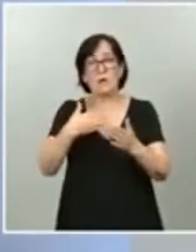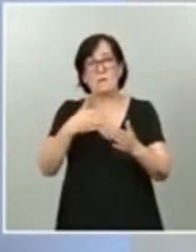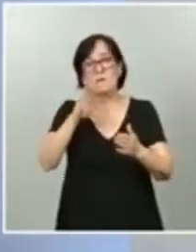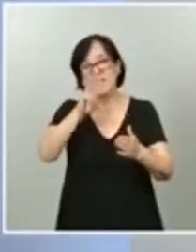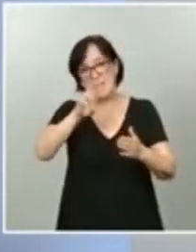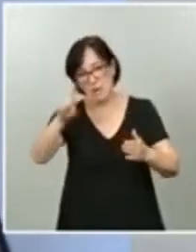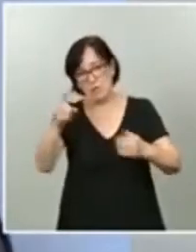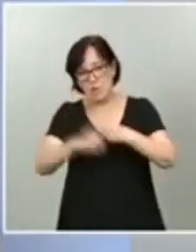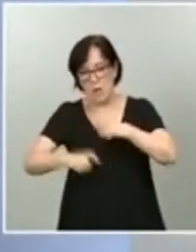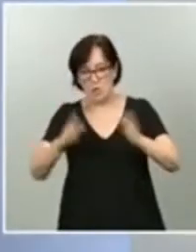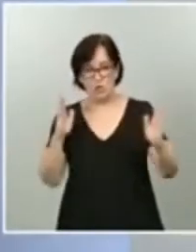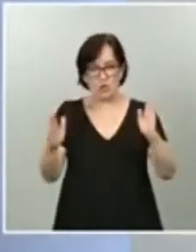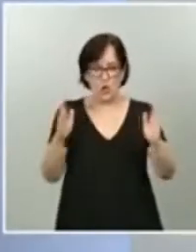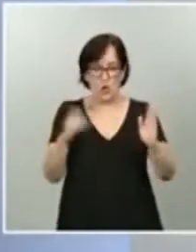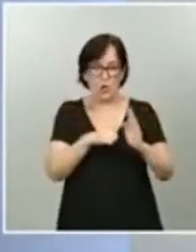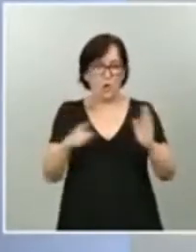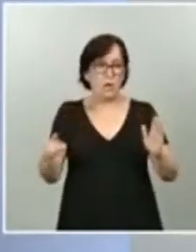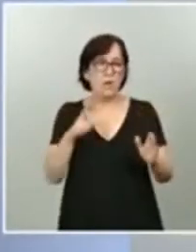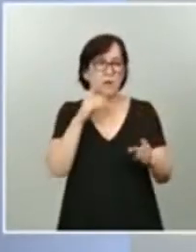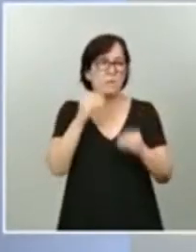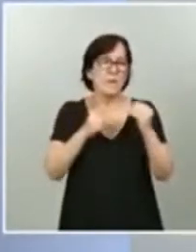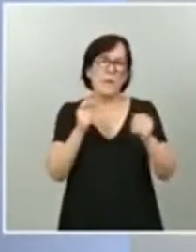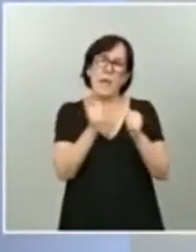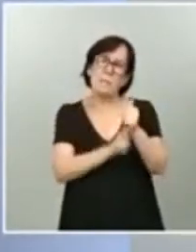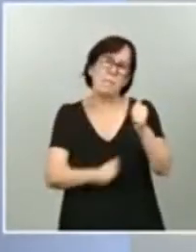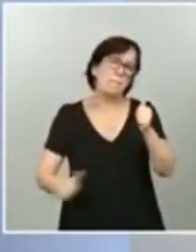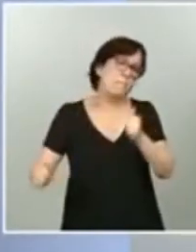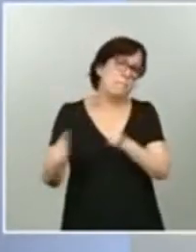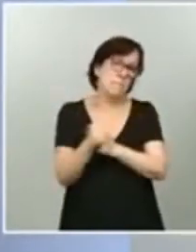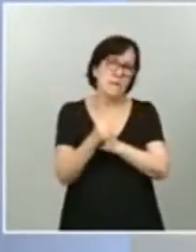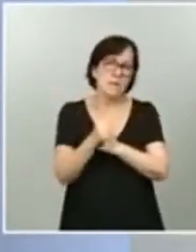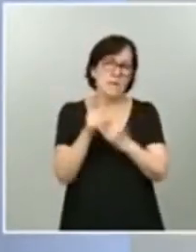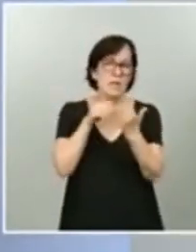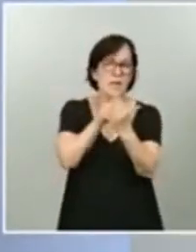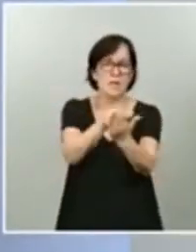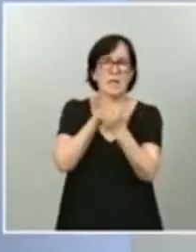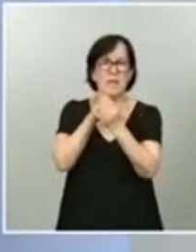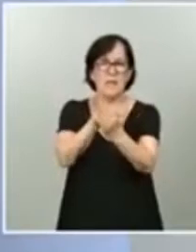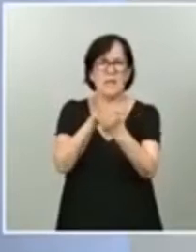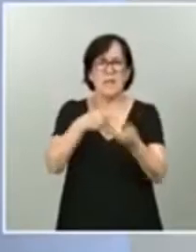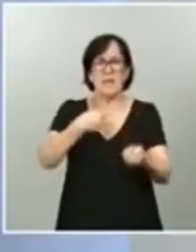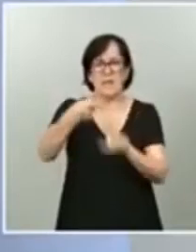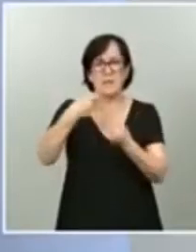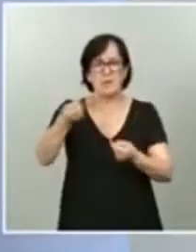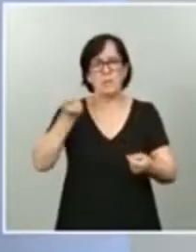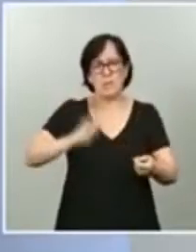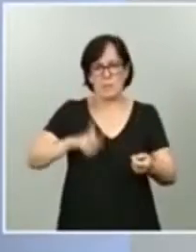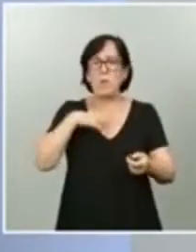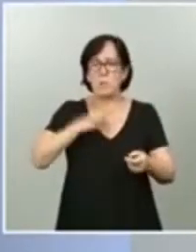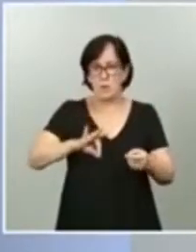Y, por supuesto, vamos a dar prioridad a los transportistas profesionales para que puedan pasar esta ITV.